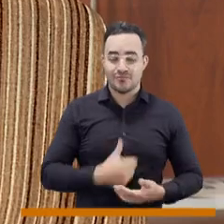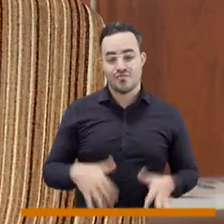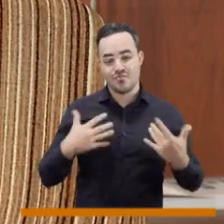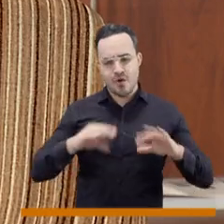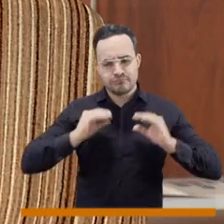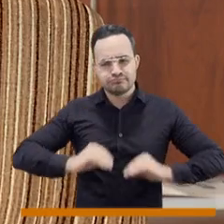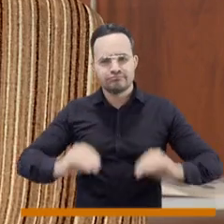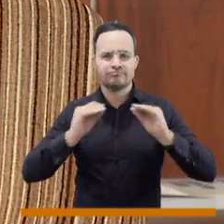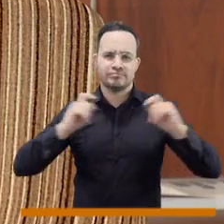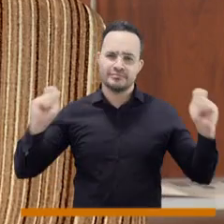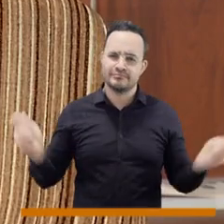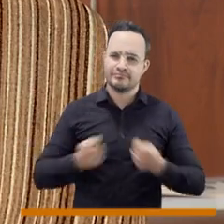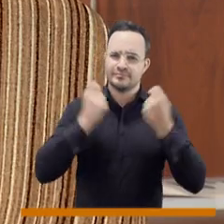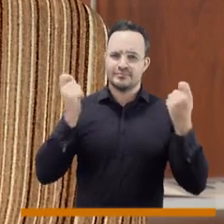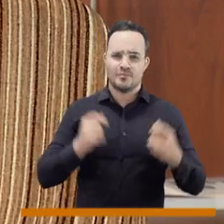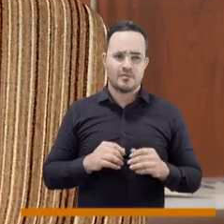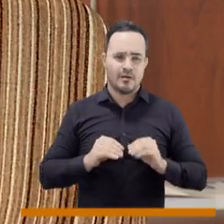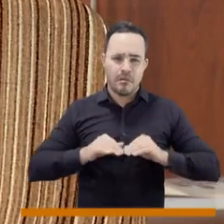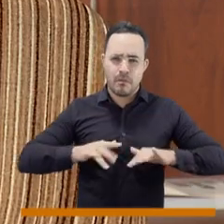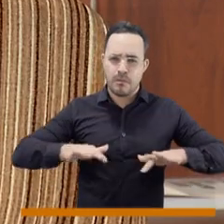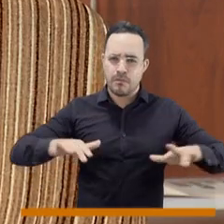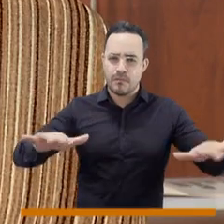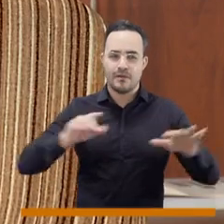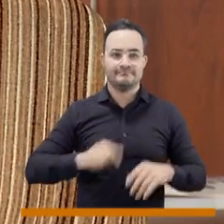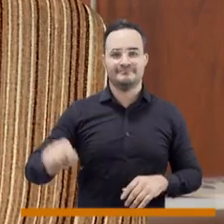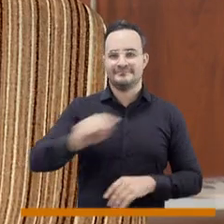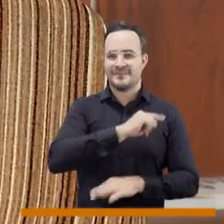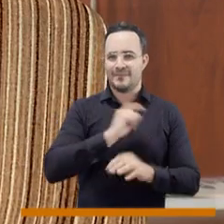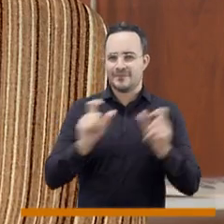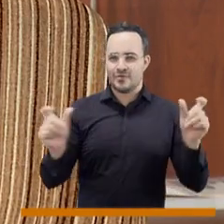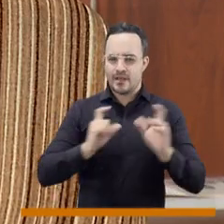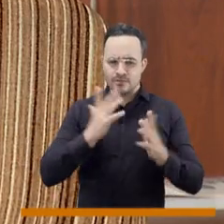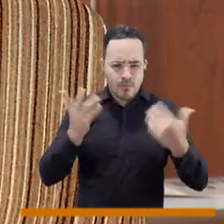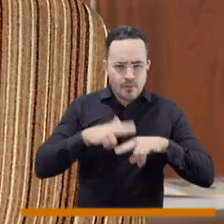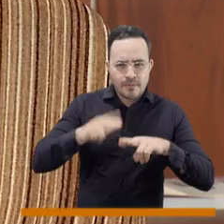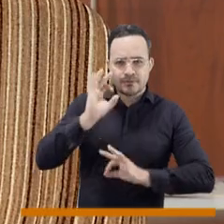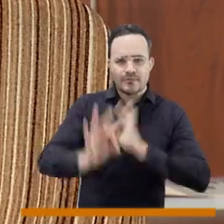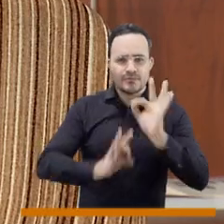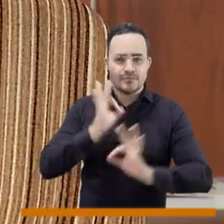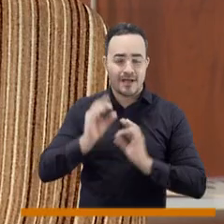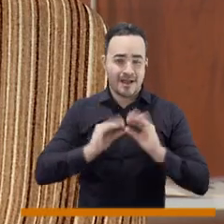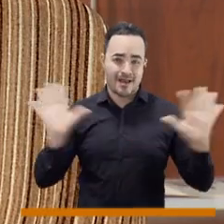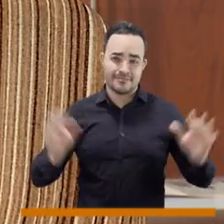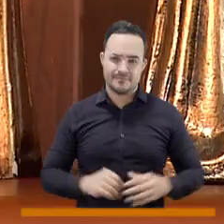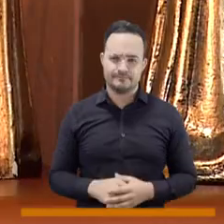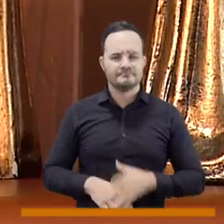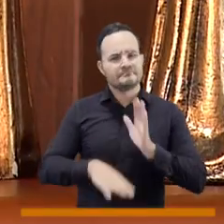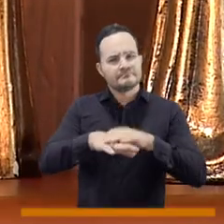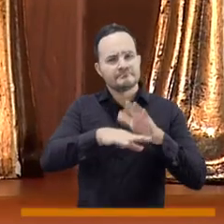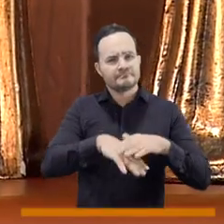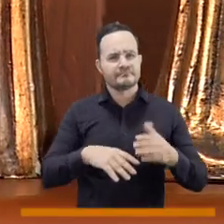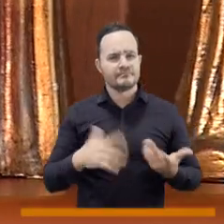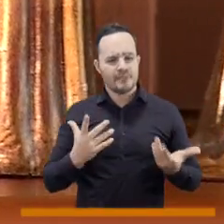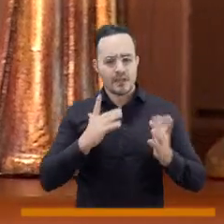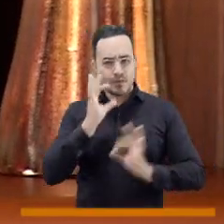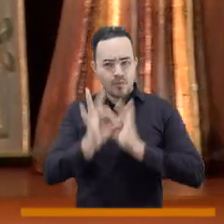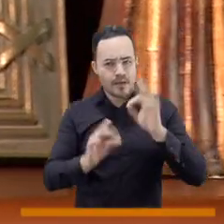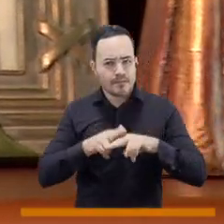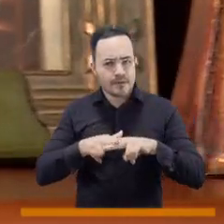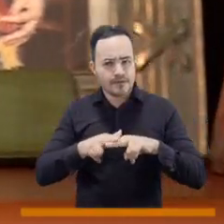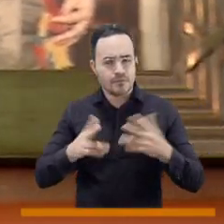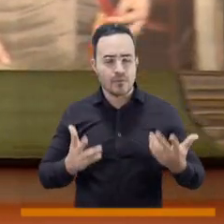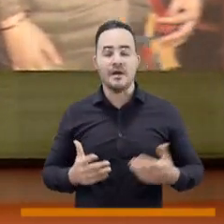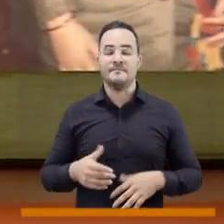metro, nosotros tuvimos que ver mucho en esa cultura metro hicimos muchas campañas para que la gente cuidara el metro, pero no